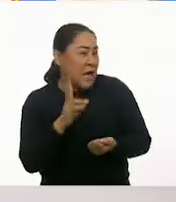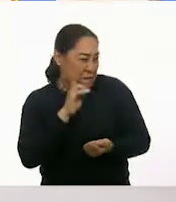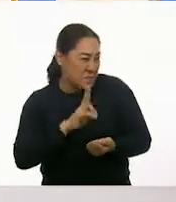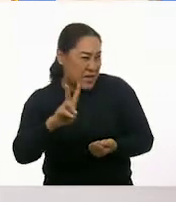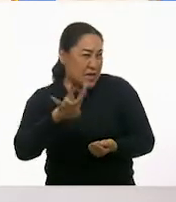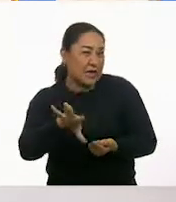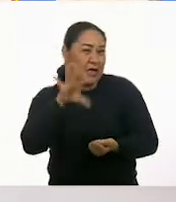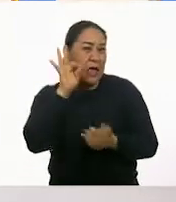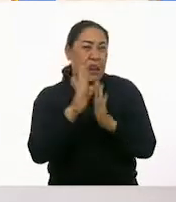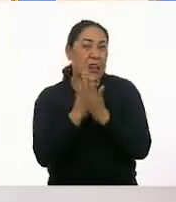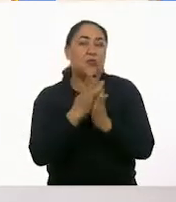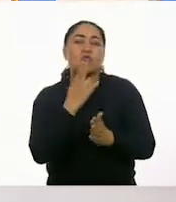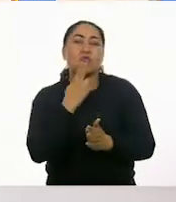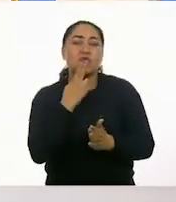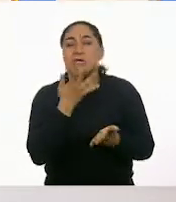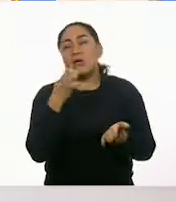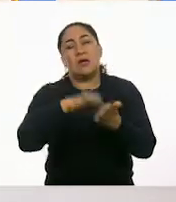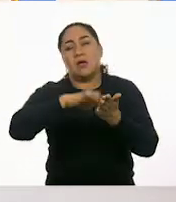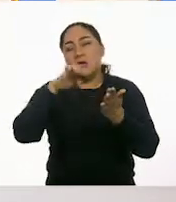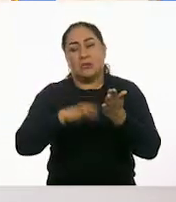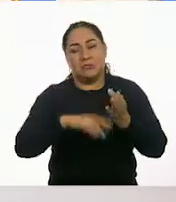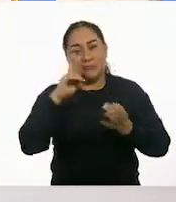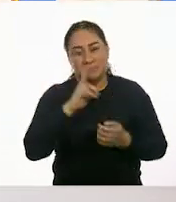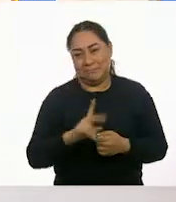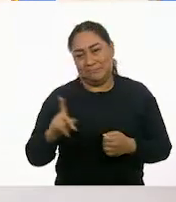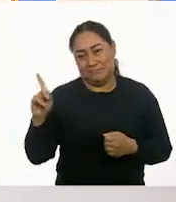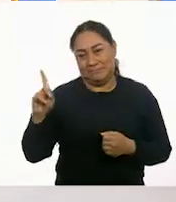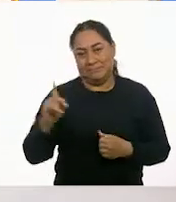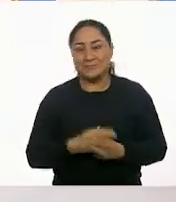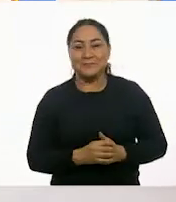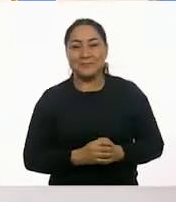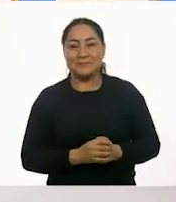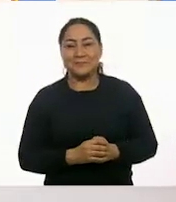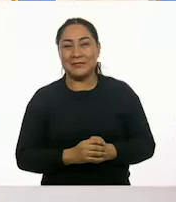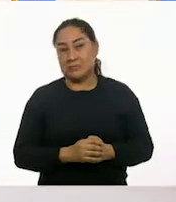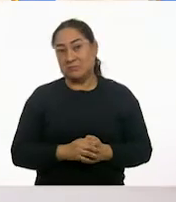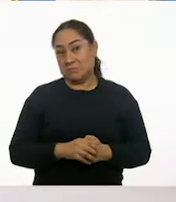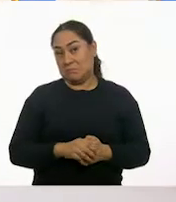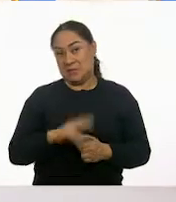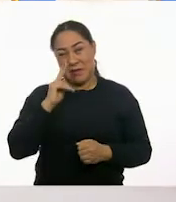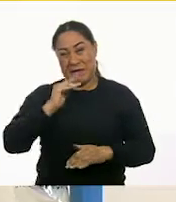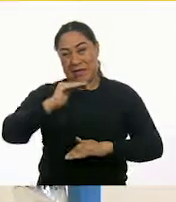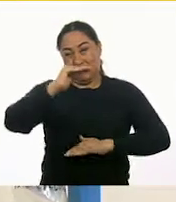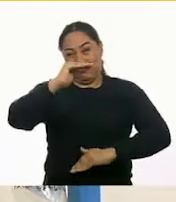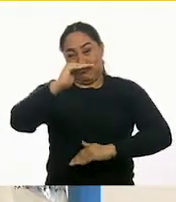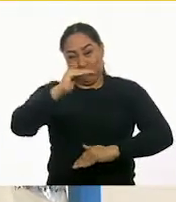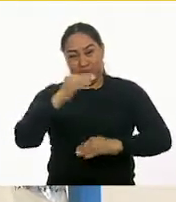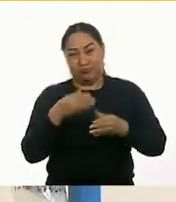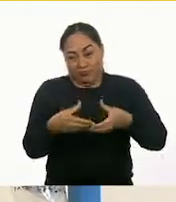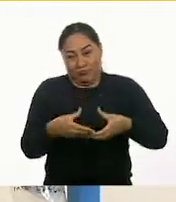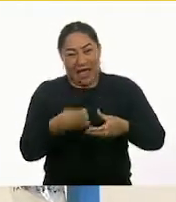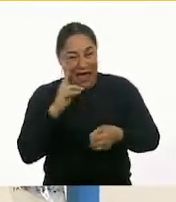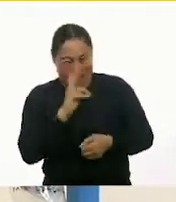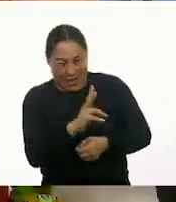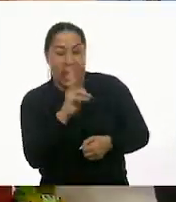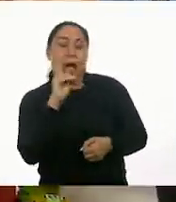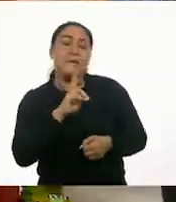Me parece muy buena idea. Por ejemplo, si yo te paso este. A ver, este se ve grandote y como que tiene mucha información.